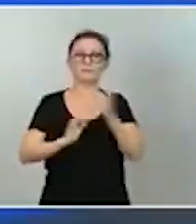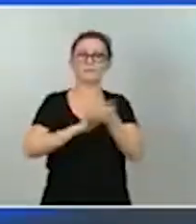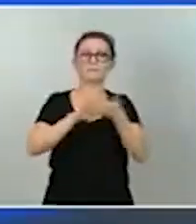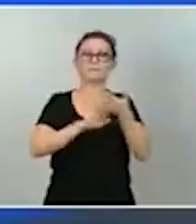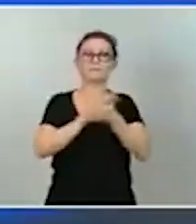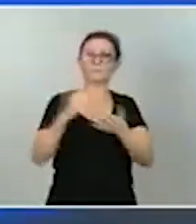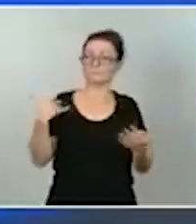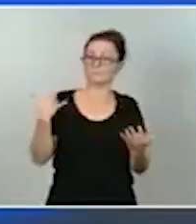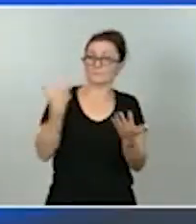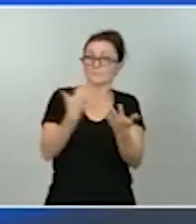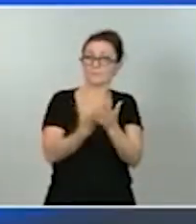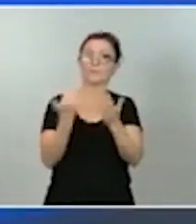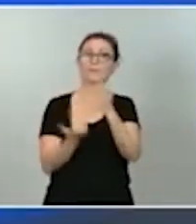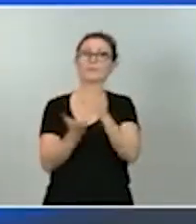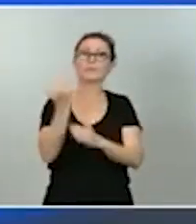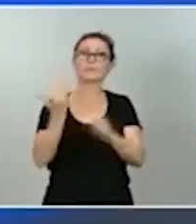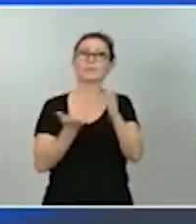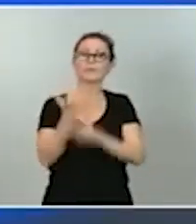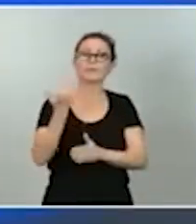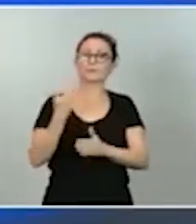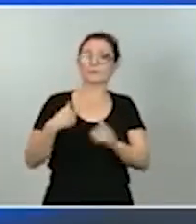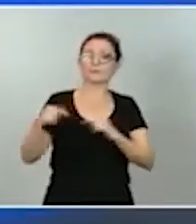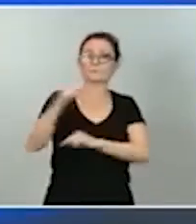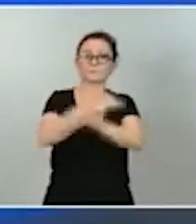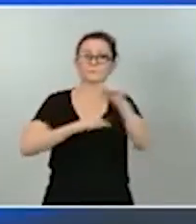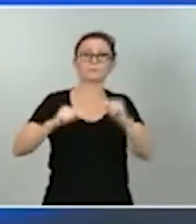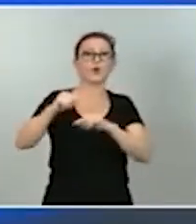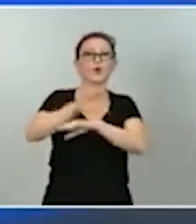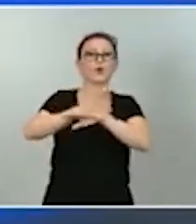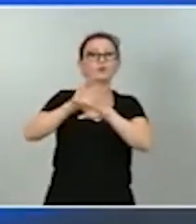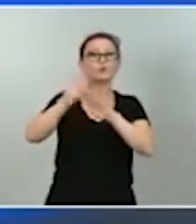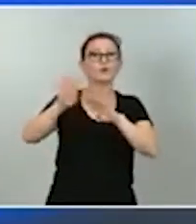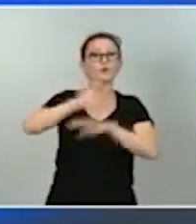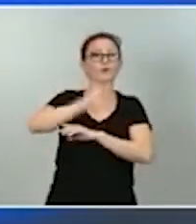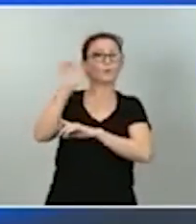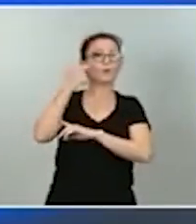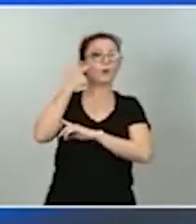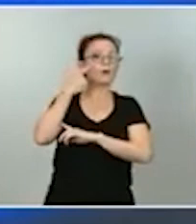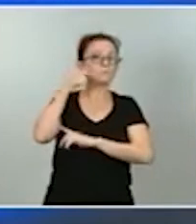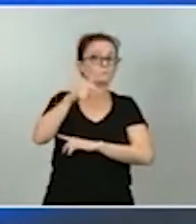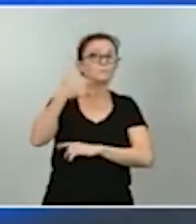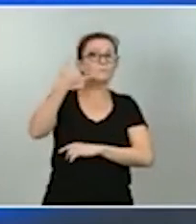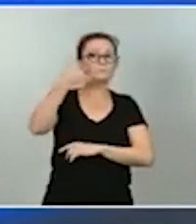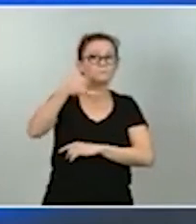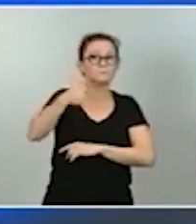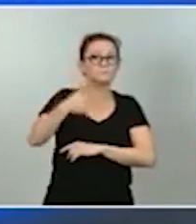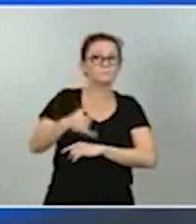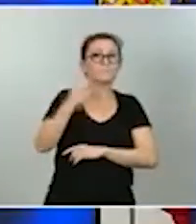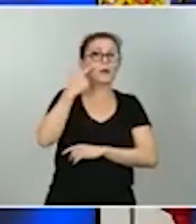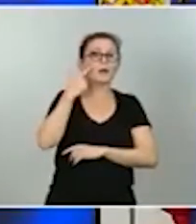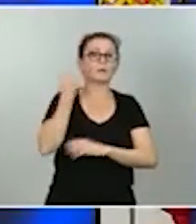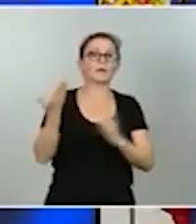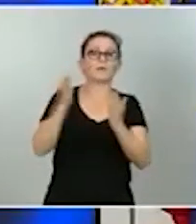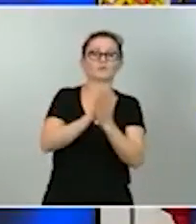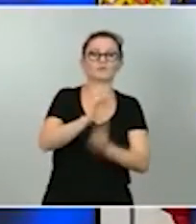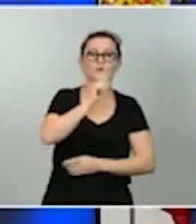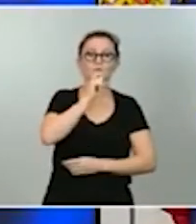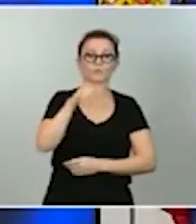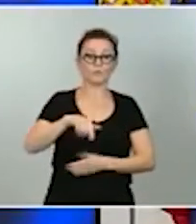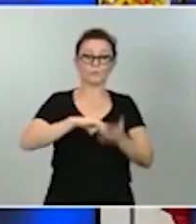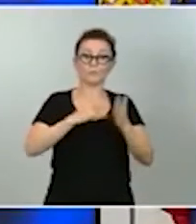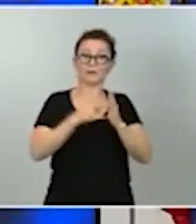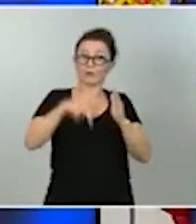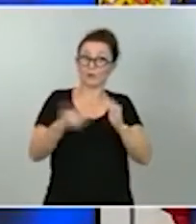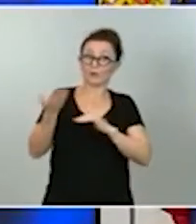días hemos discutido en el Consejo Europeo la manera de abordar estas vulnerabilidades. El plan que hoy presentamos va a reforzar las capacidades